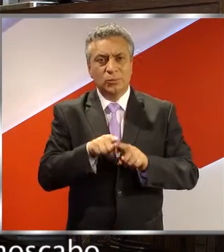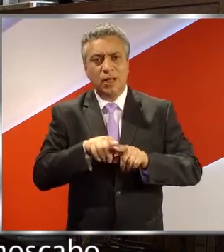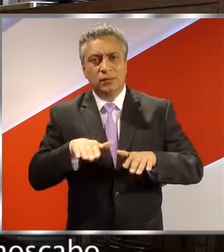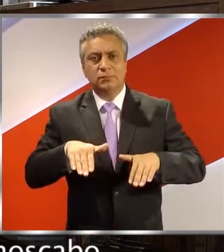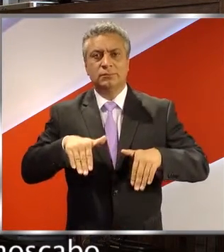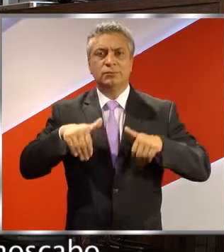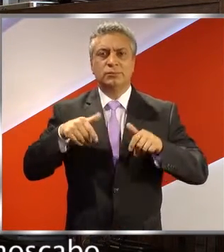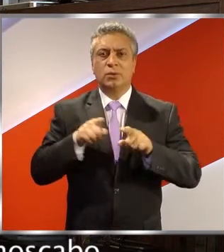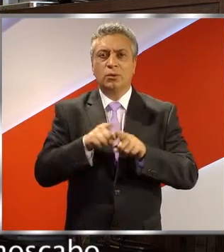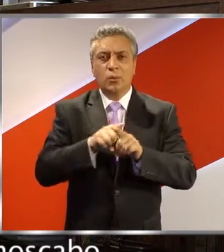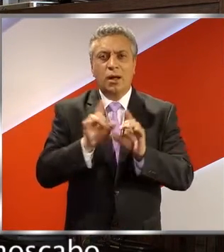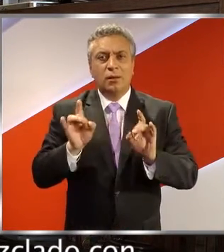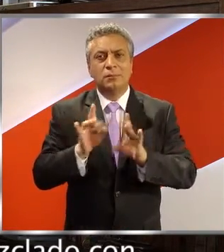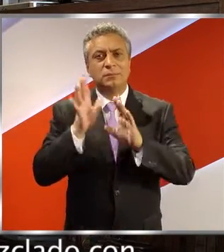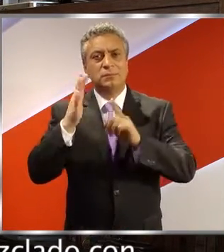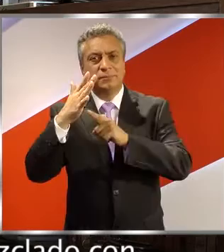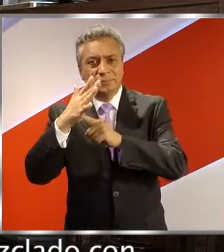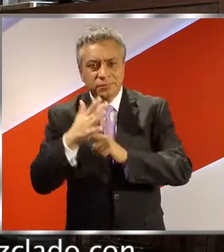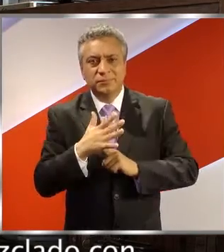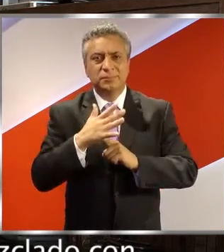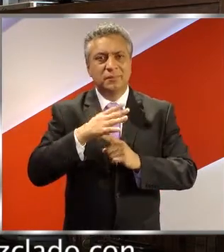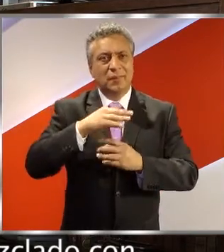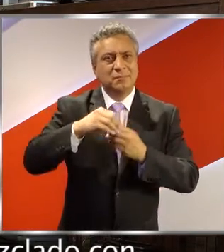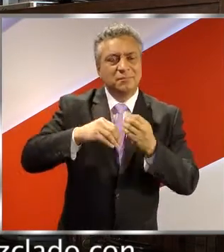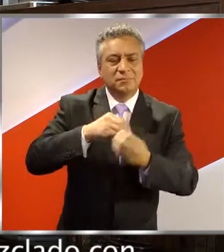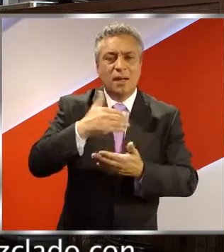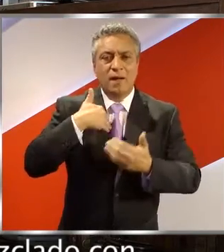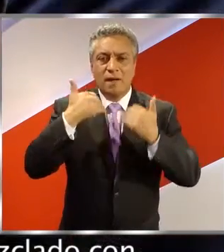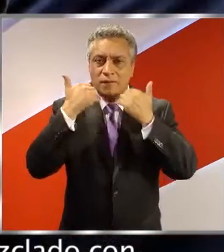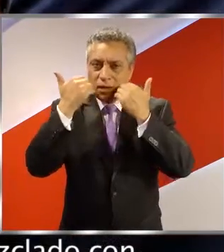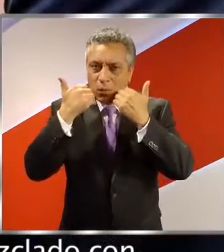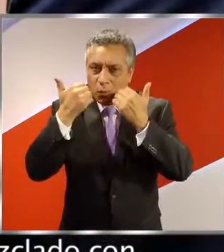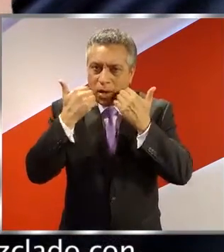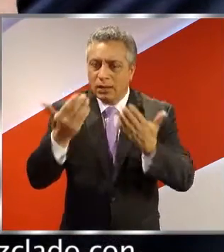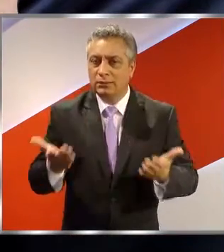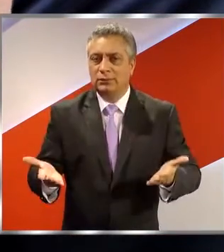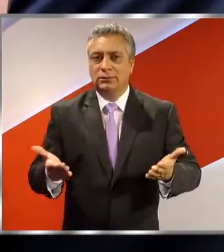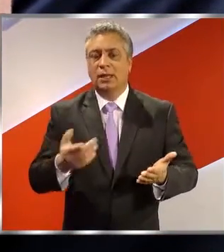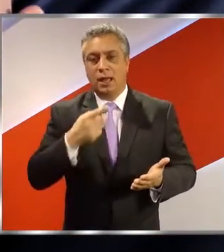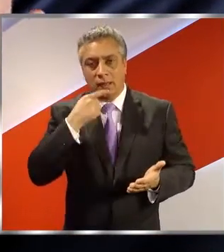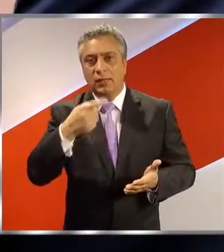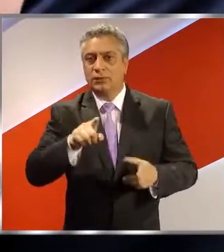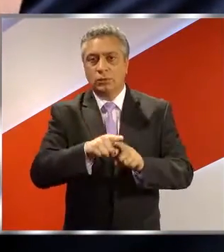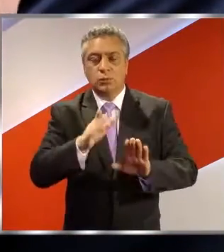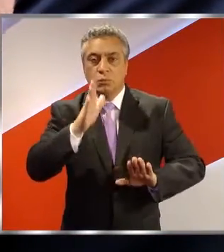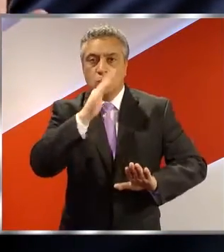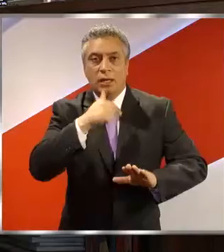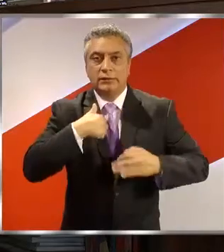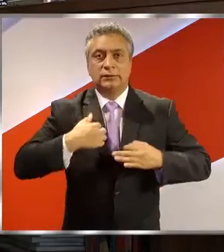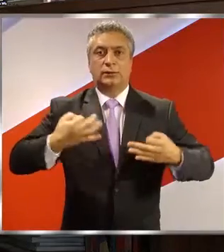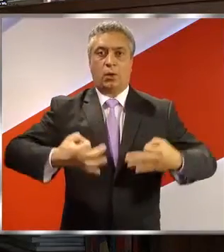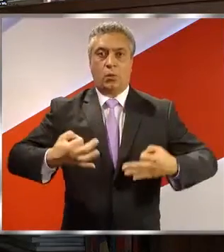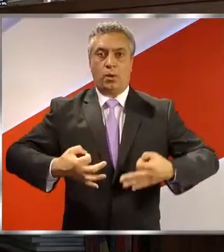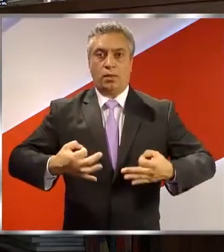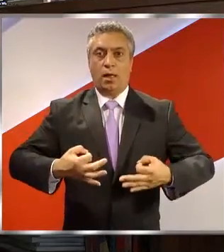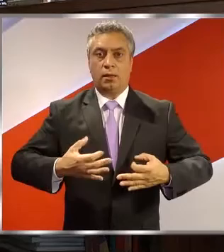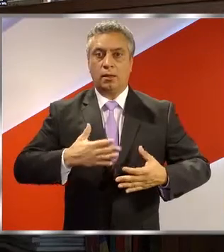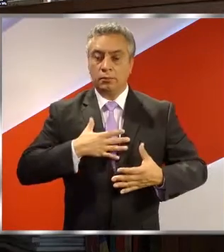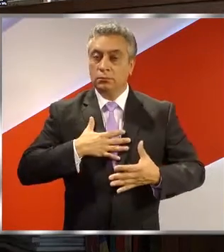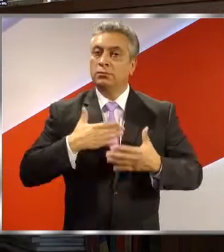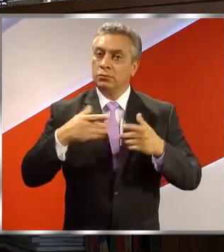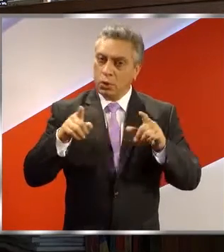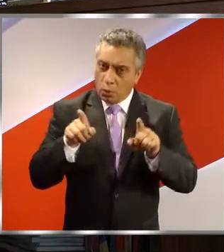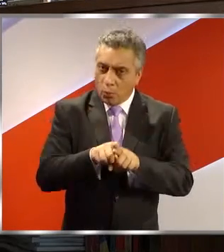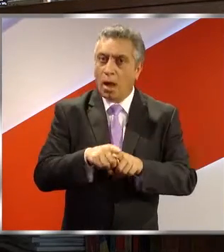de menos caos, mezclado con vergüenza, mezclado con inseguridades. Igual me perdí,